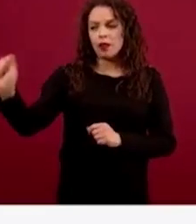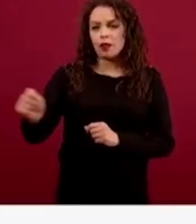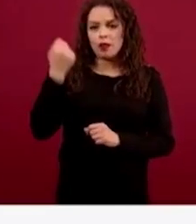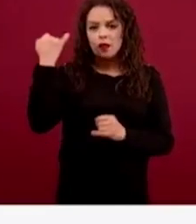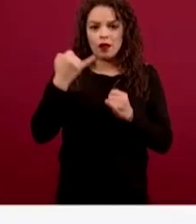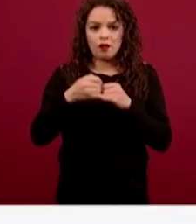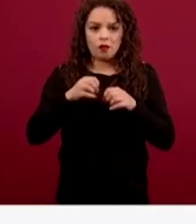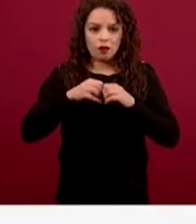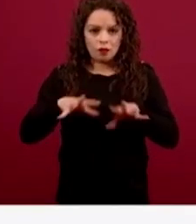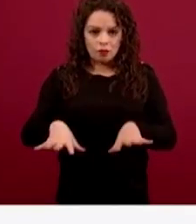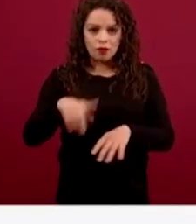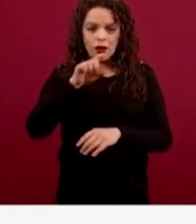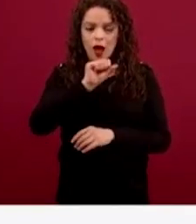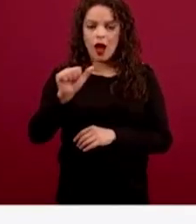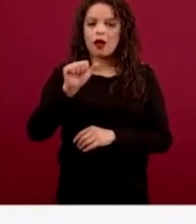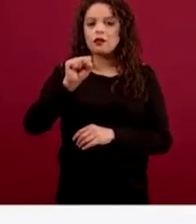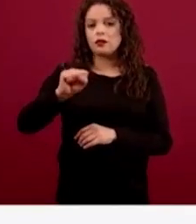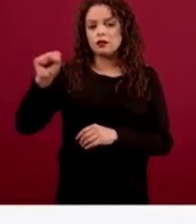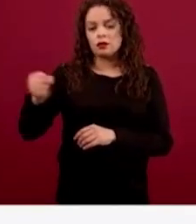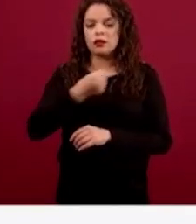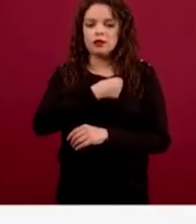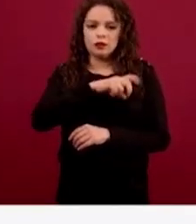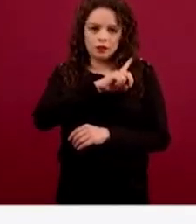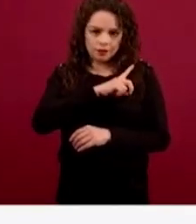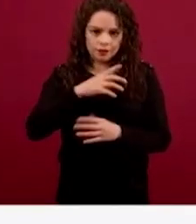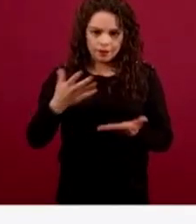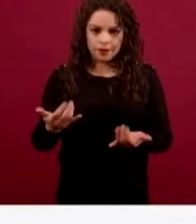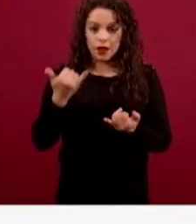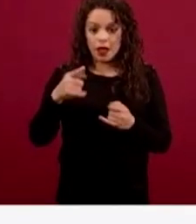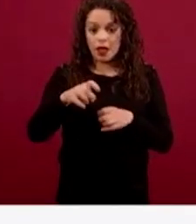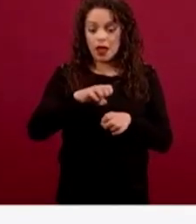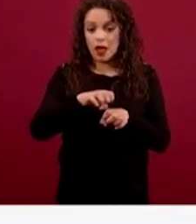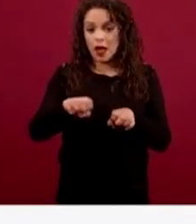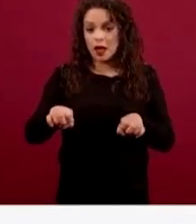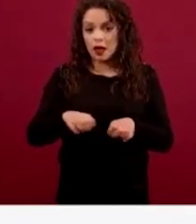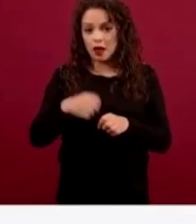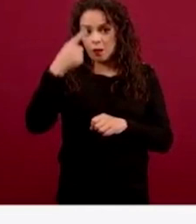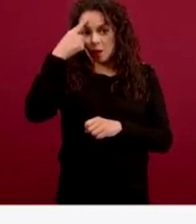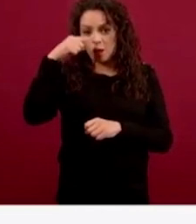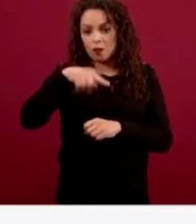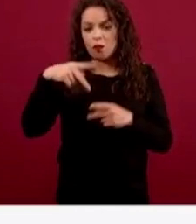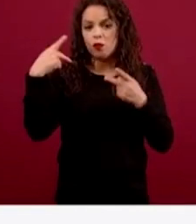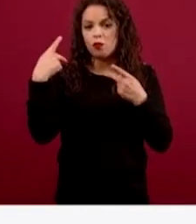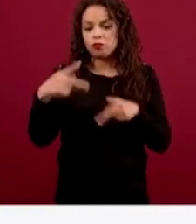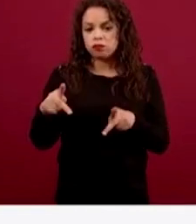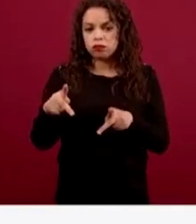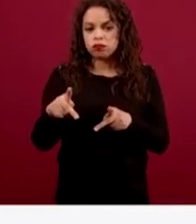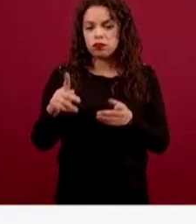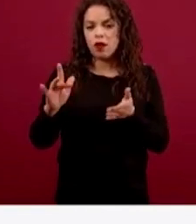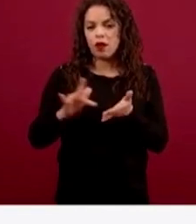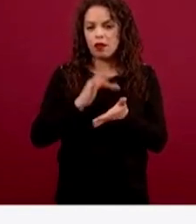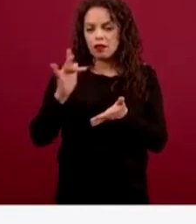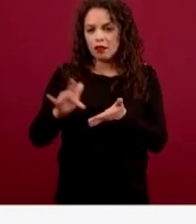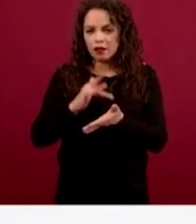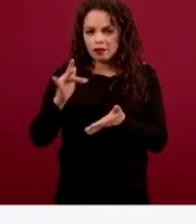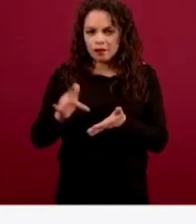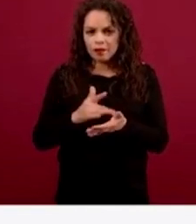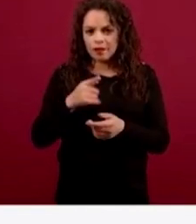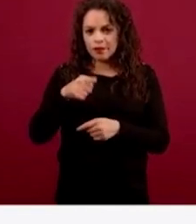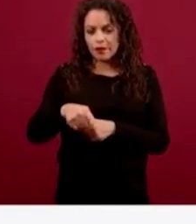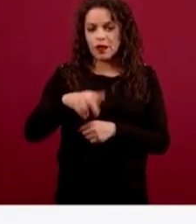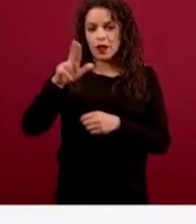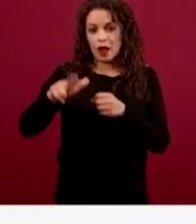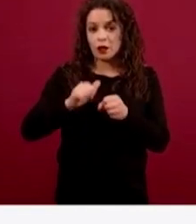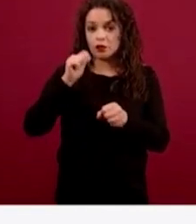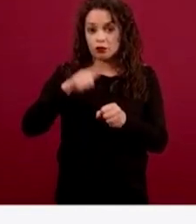La Secretaría de Salud y el equipo de la Estrategia Digital Nacional de Presidencia de la República.